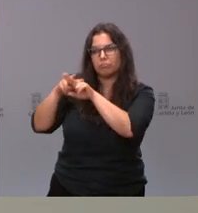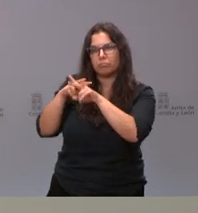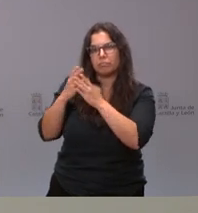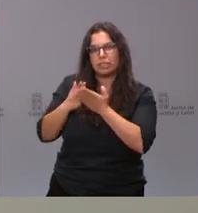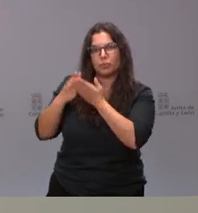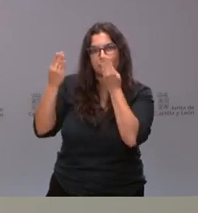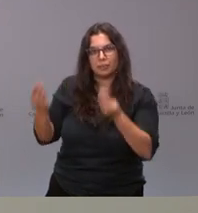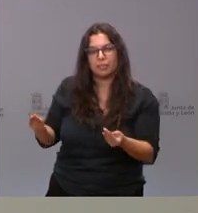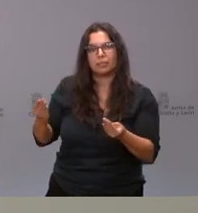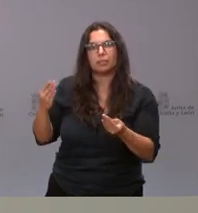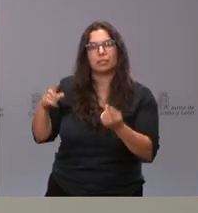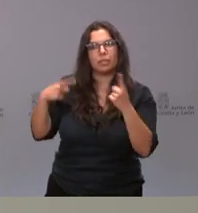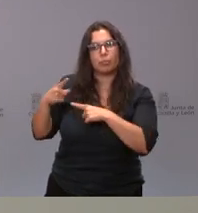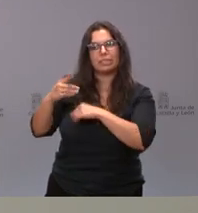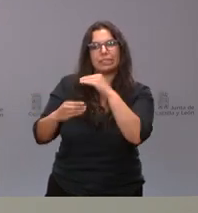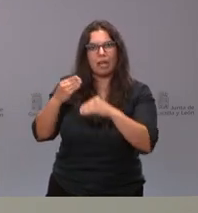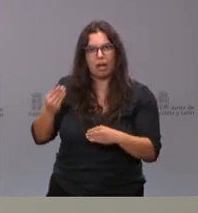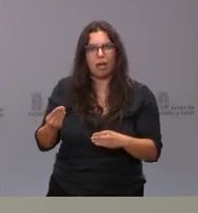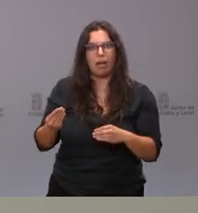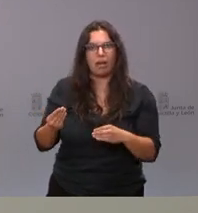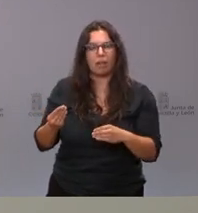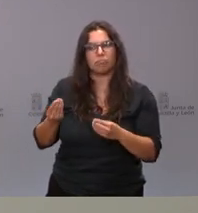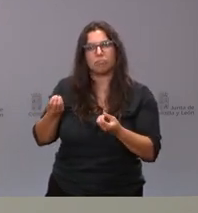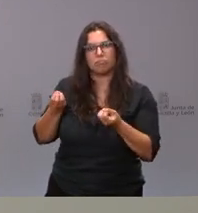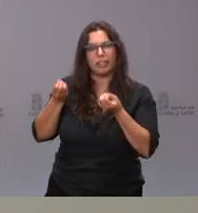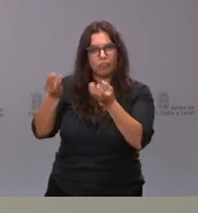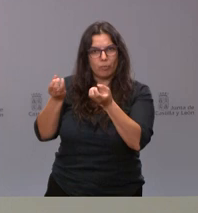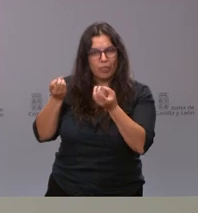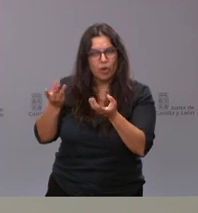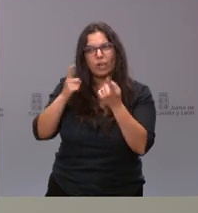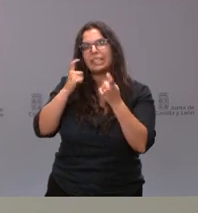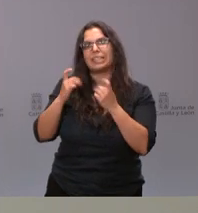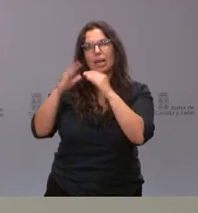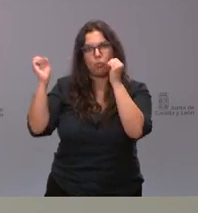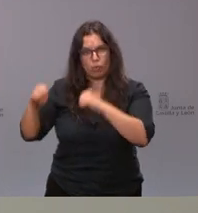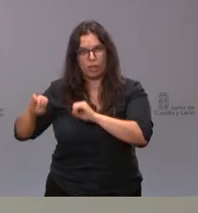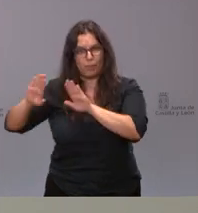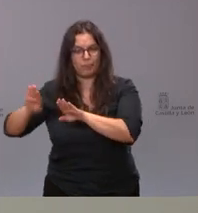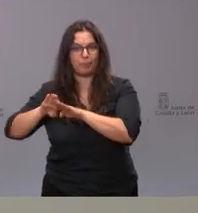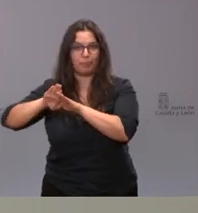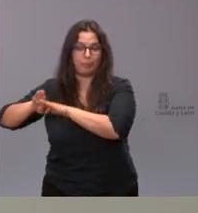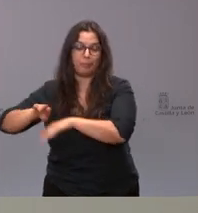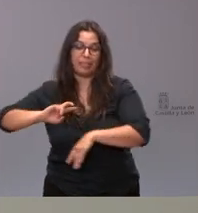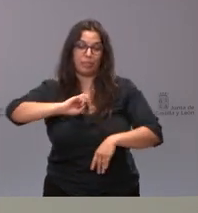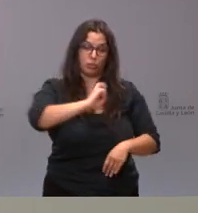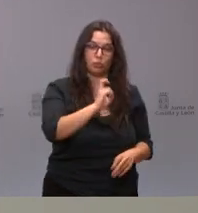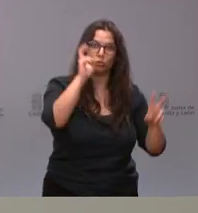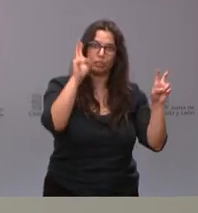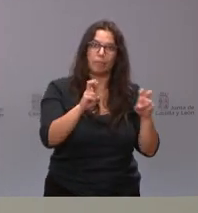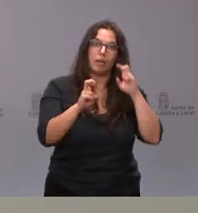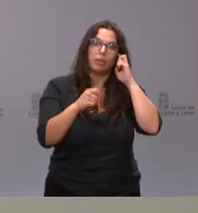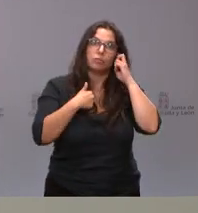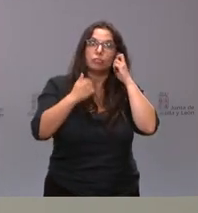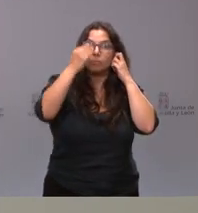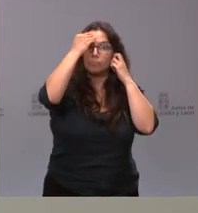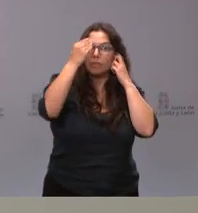pueda llevar a cabo ese nivel de información y de intentar llegar a acuerdos. Y el segundo de los puntos, pues yo creo